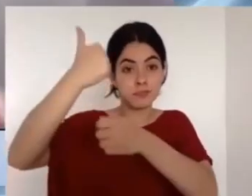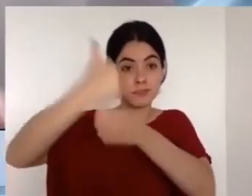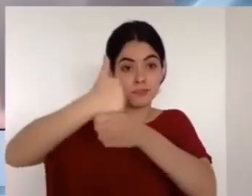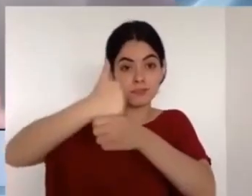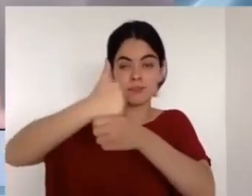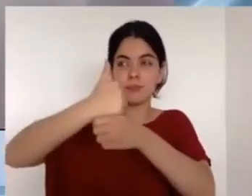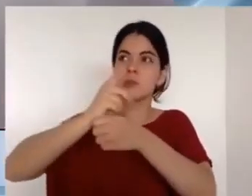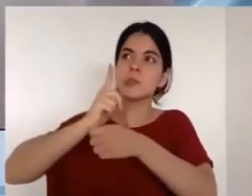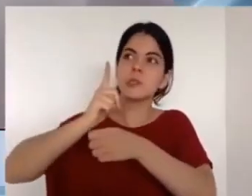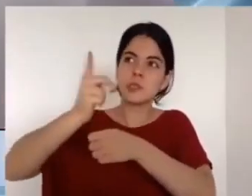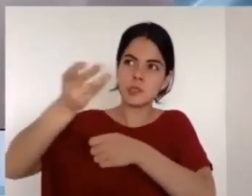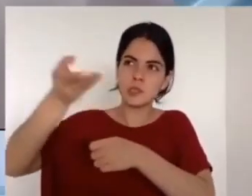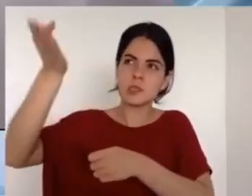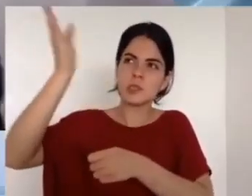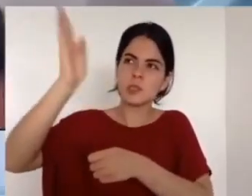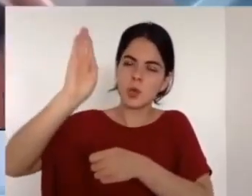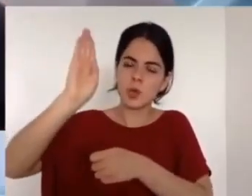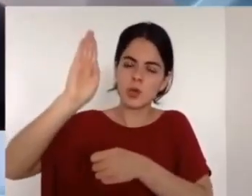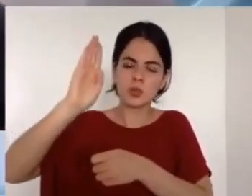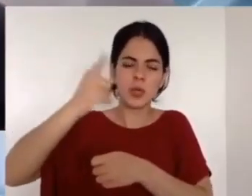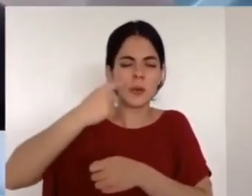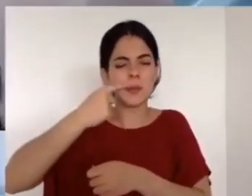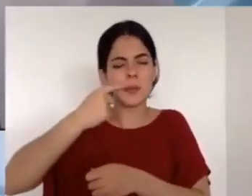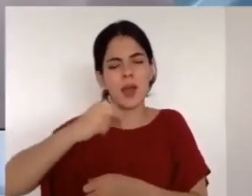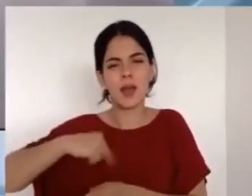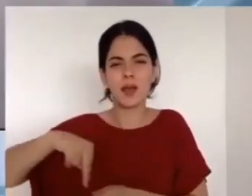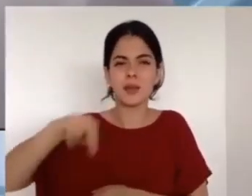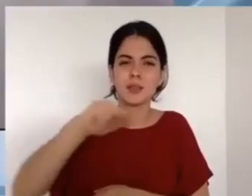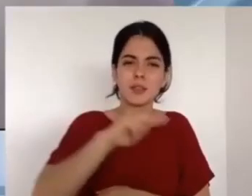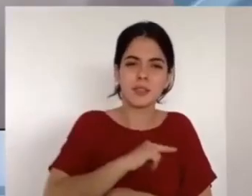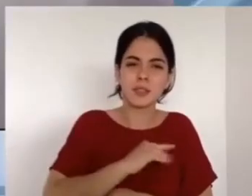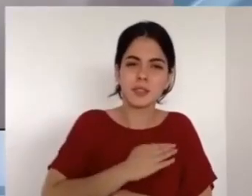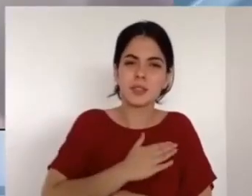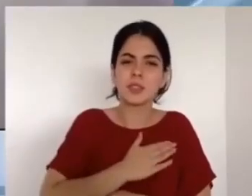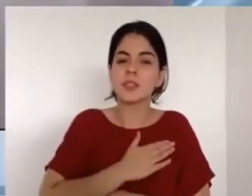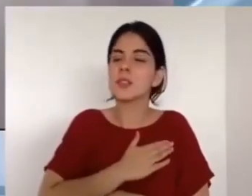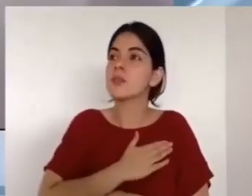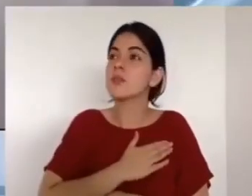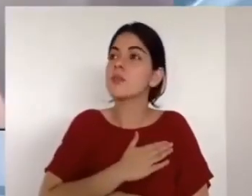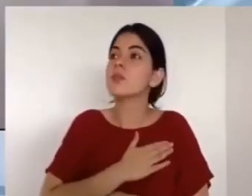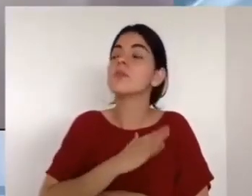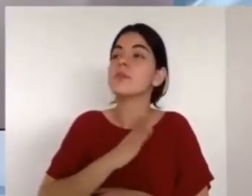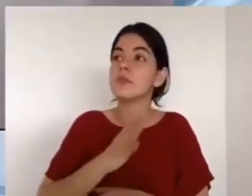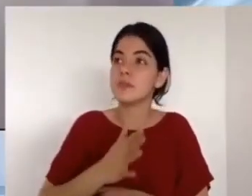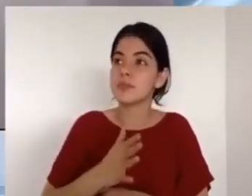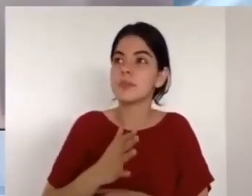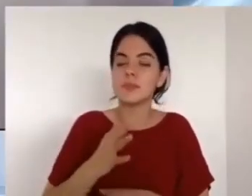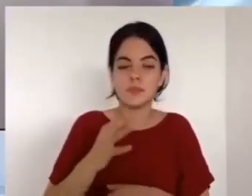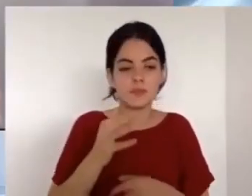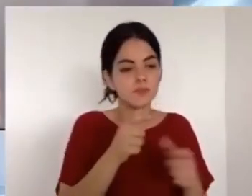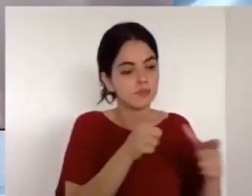Hay otra expresión ahí que dice, venga a tu reino. Está hablando de su señorío, porque Él es el Rey.